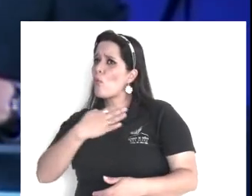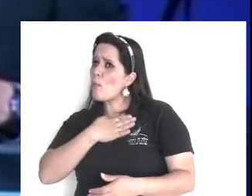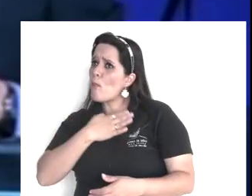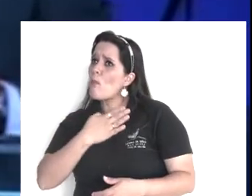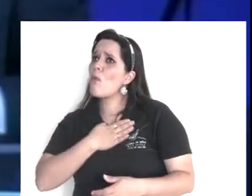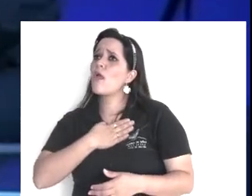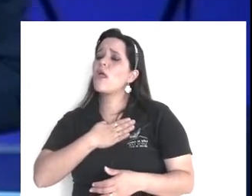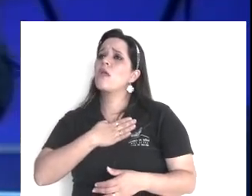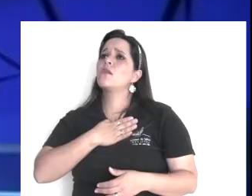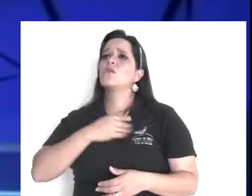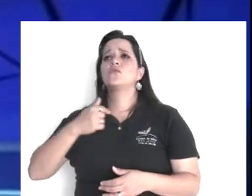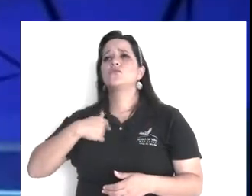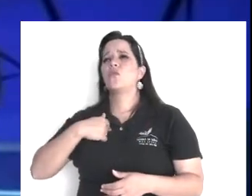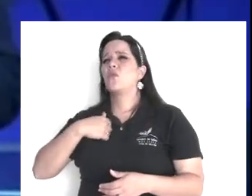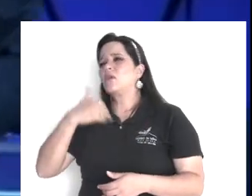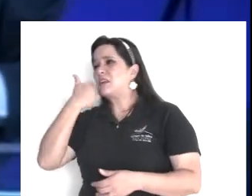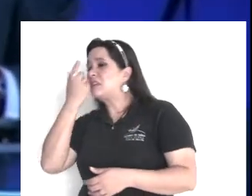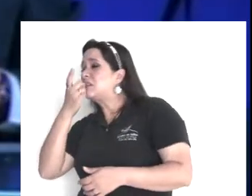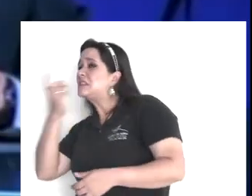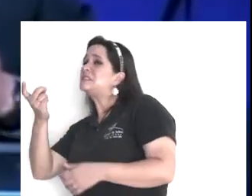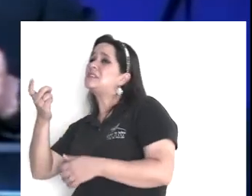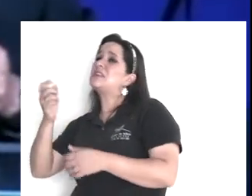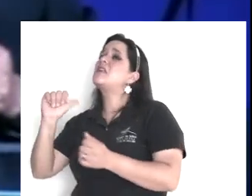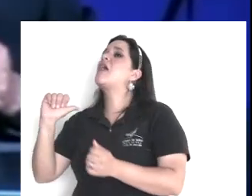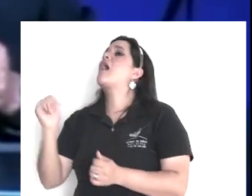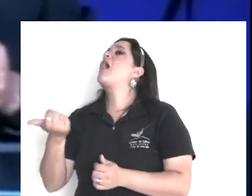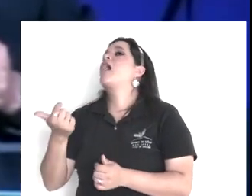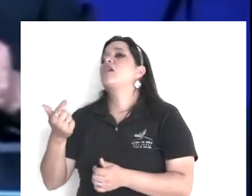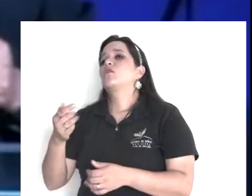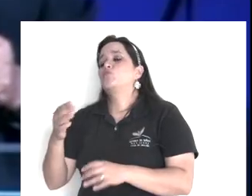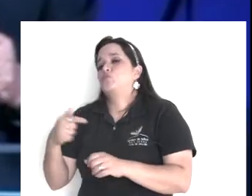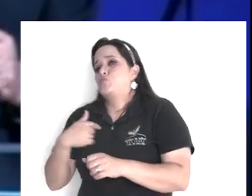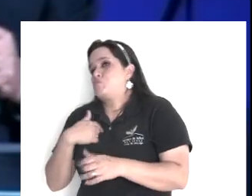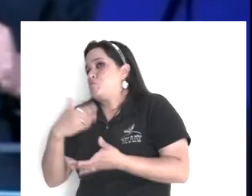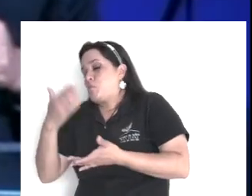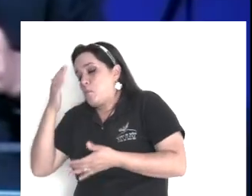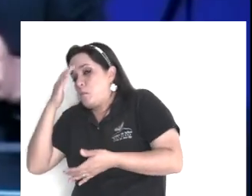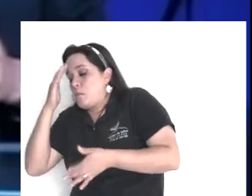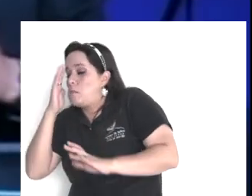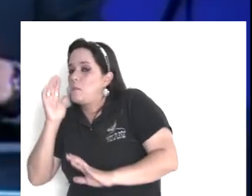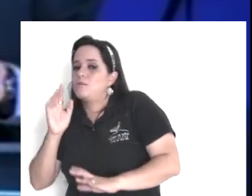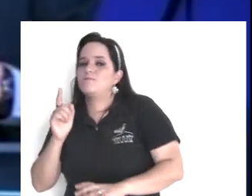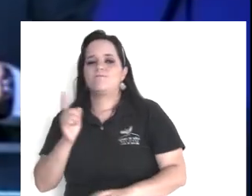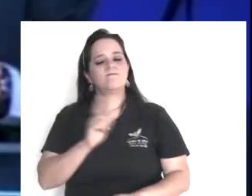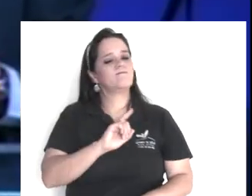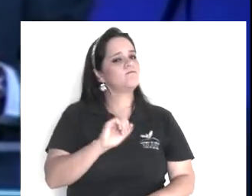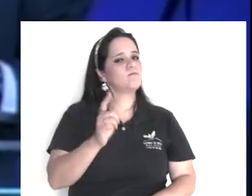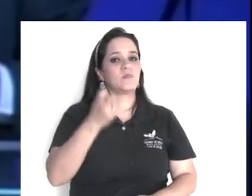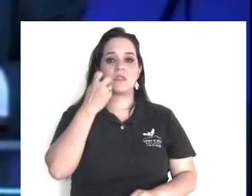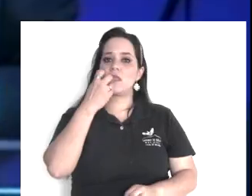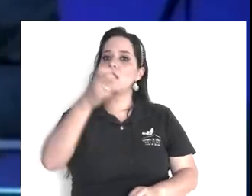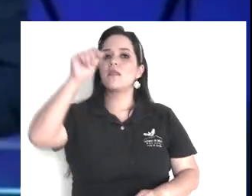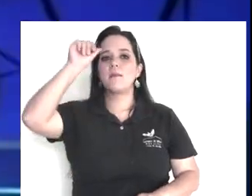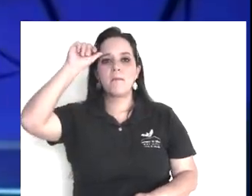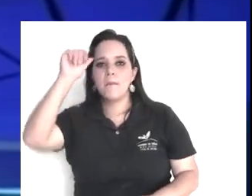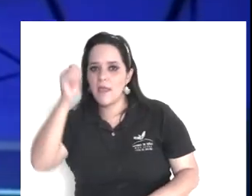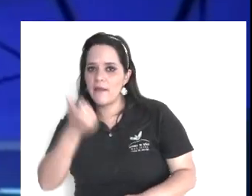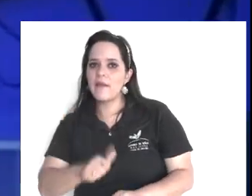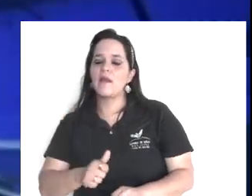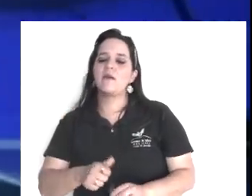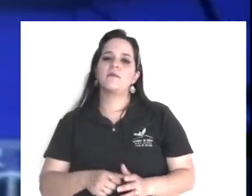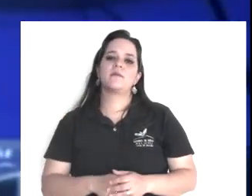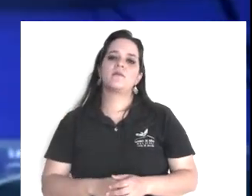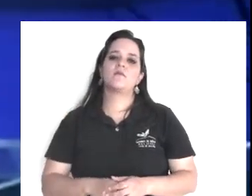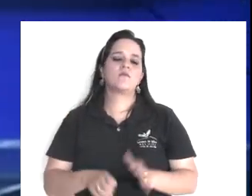no importa, divulgar un rumor, es un pecado, porque, es como aquel, ejemplo que les puse, de las